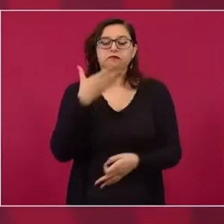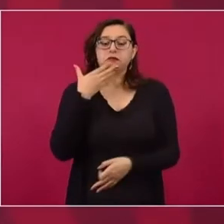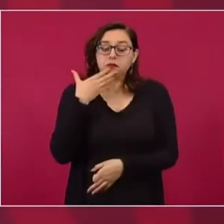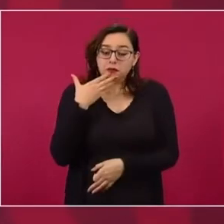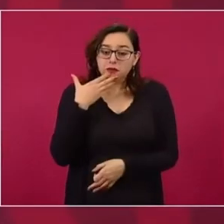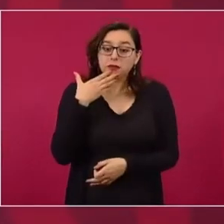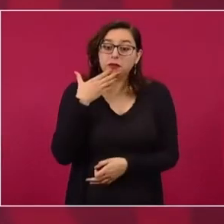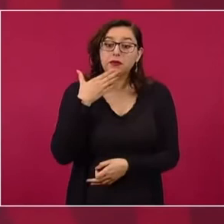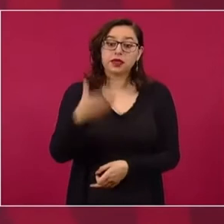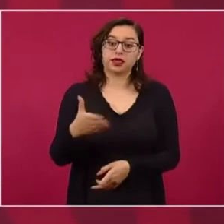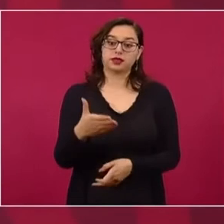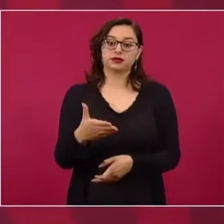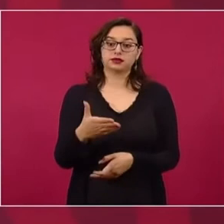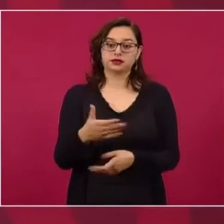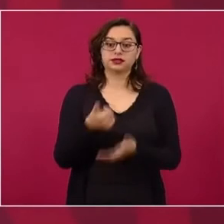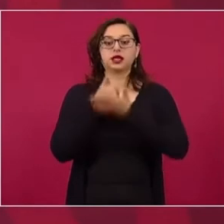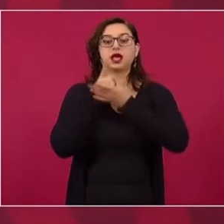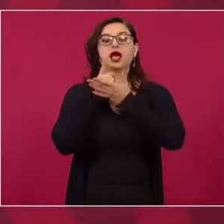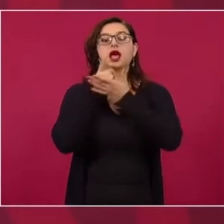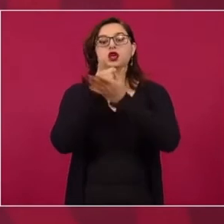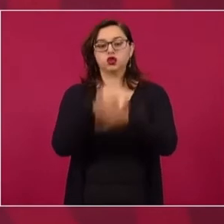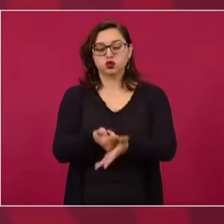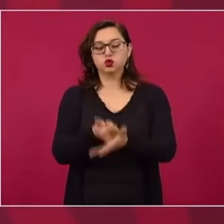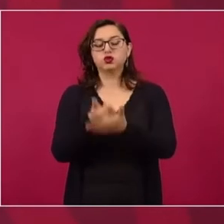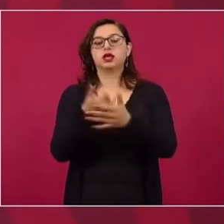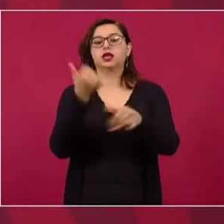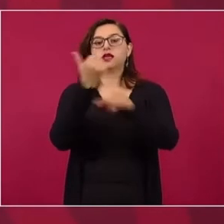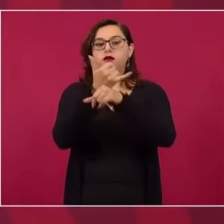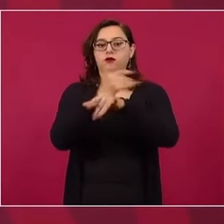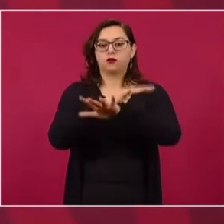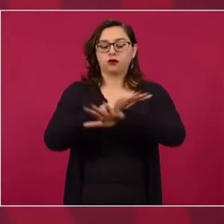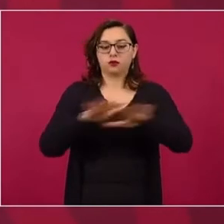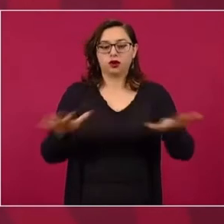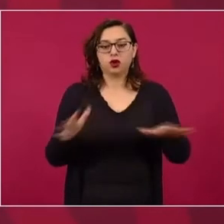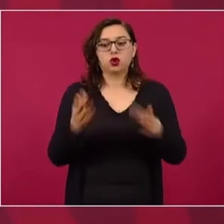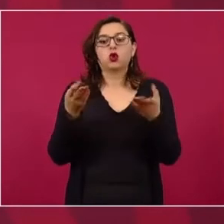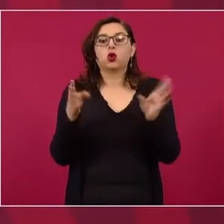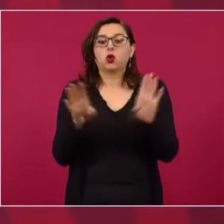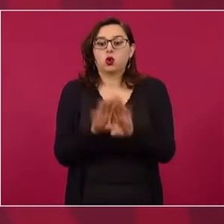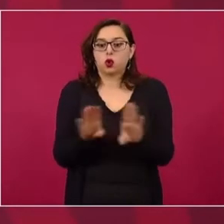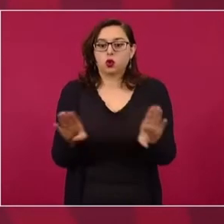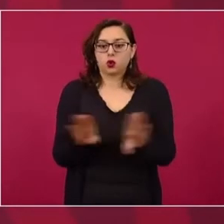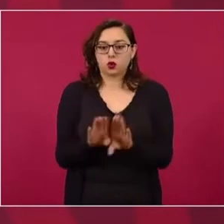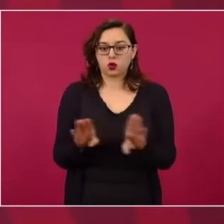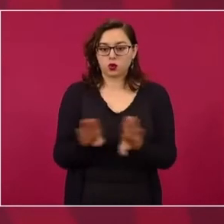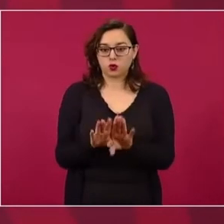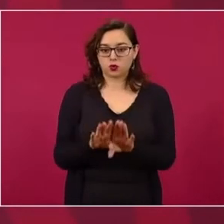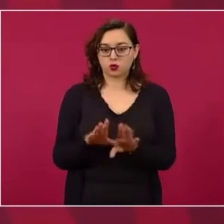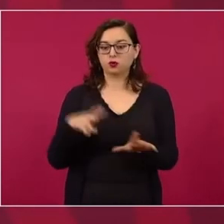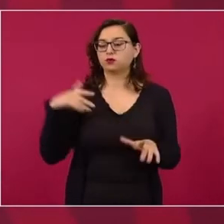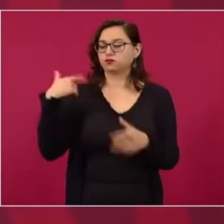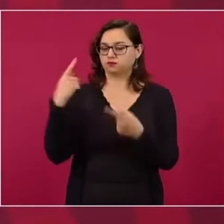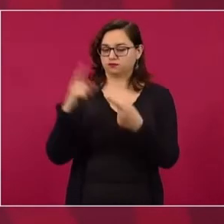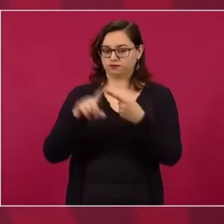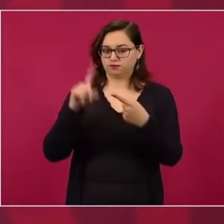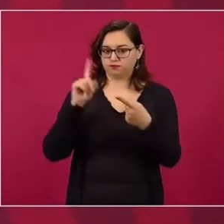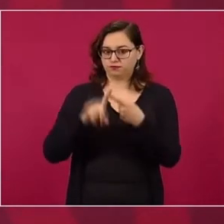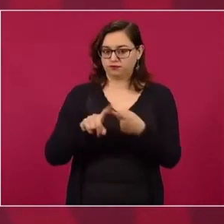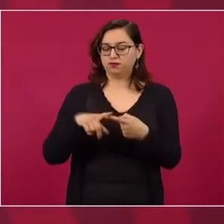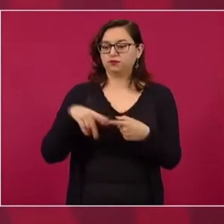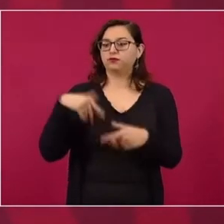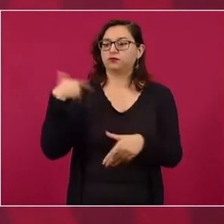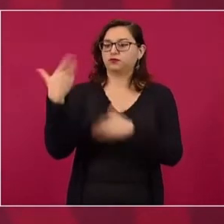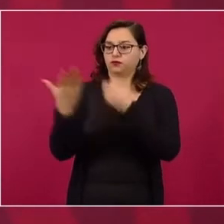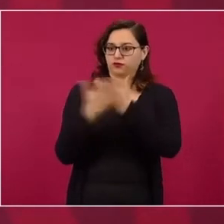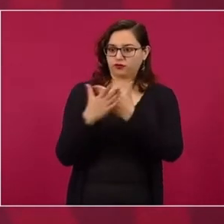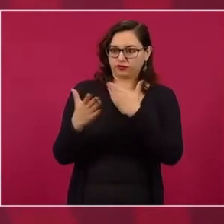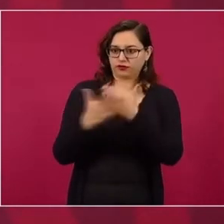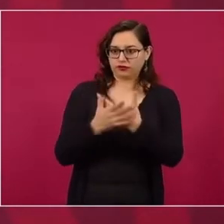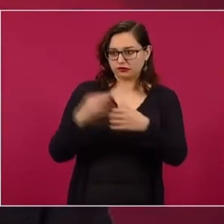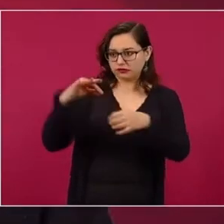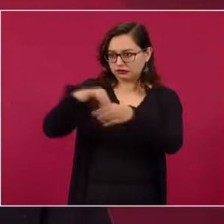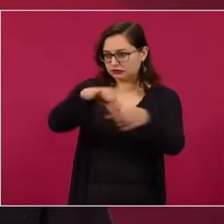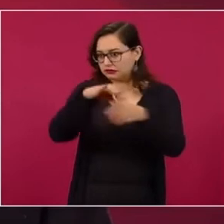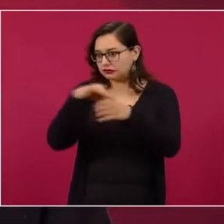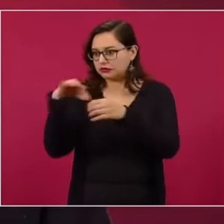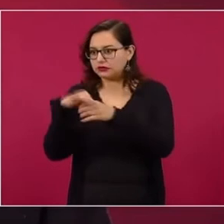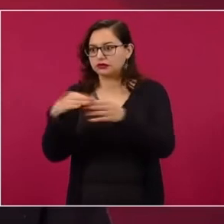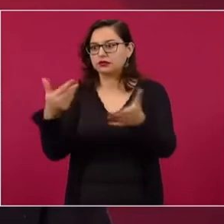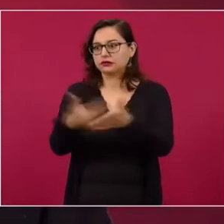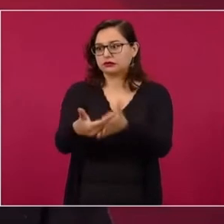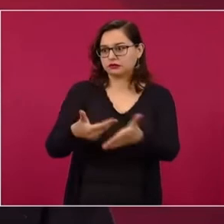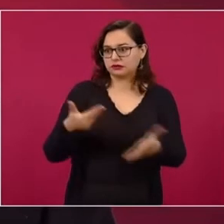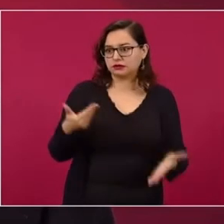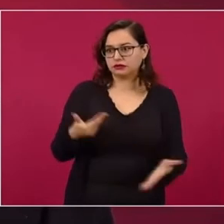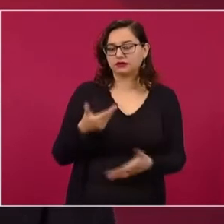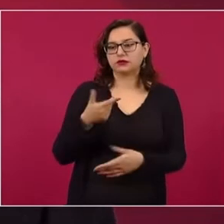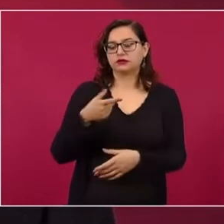sobre cómo van a adelantar las entregas o las vedas y